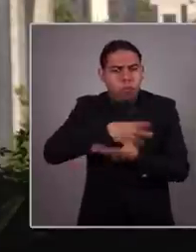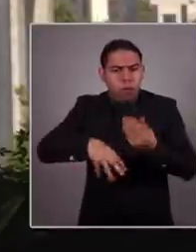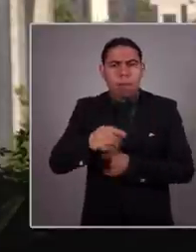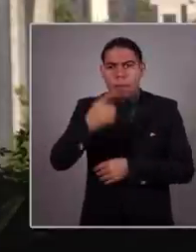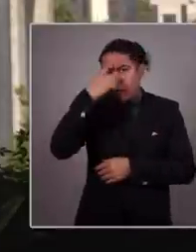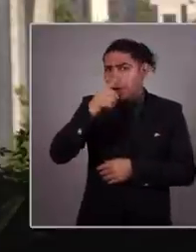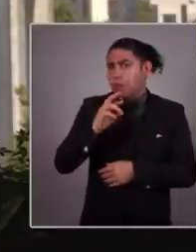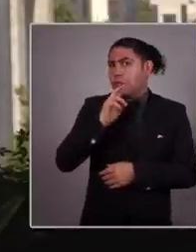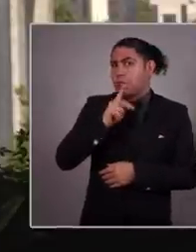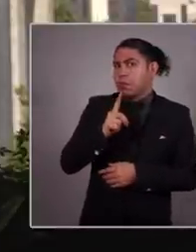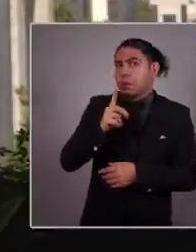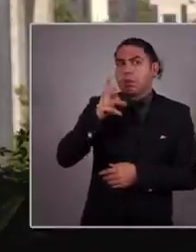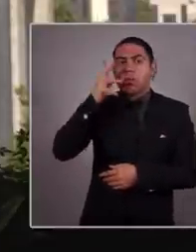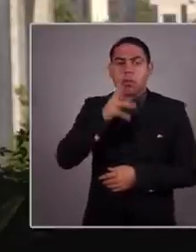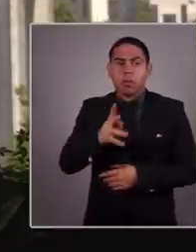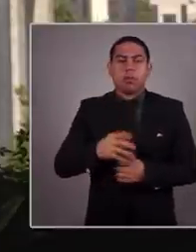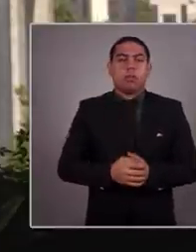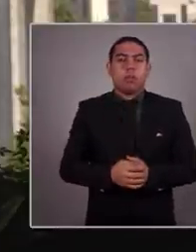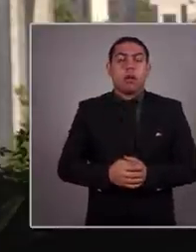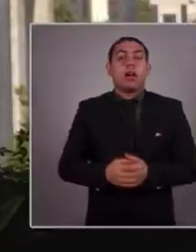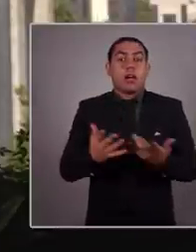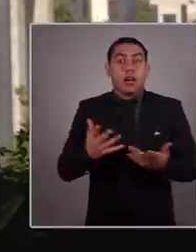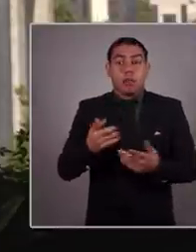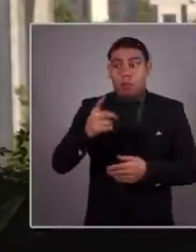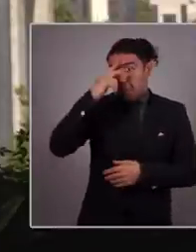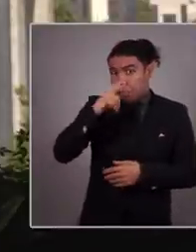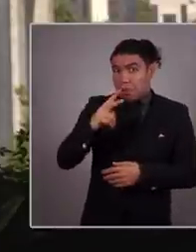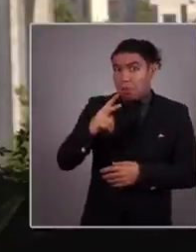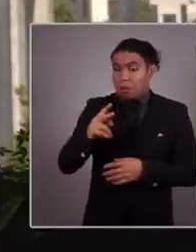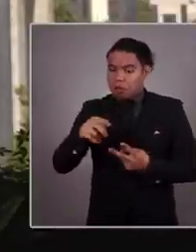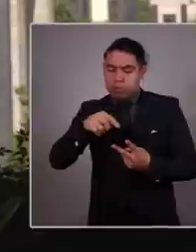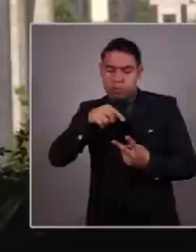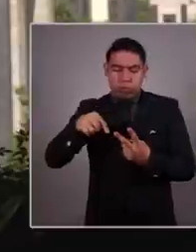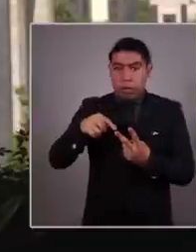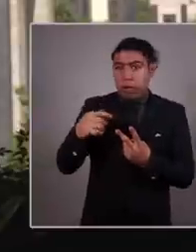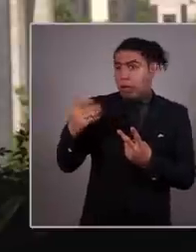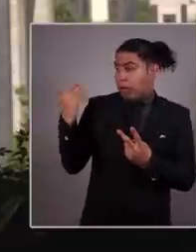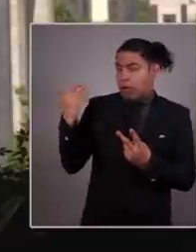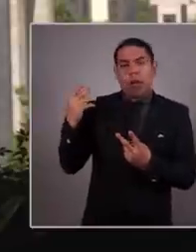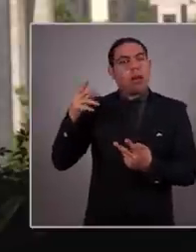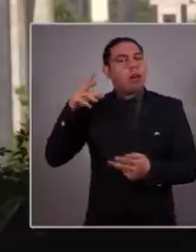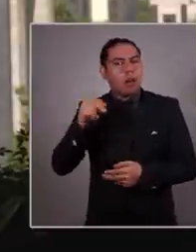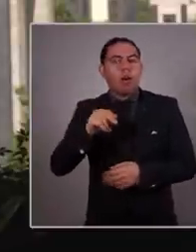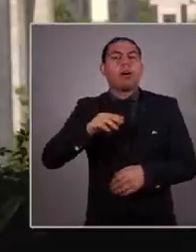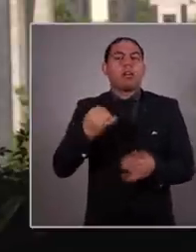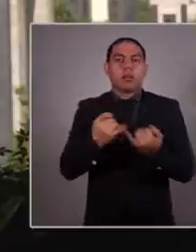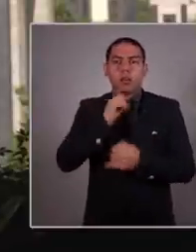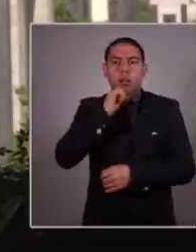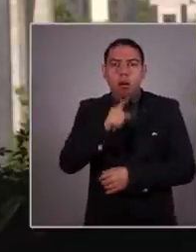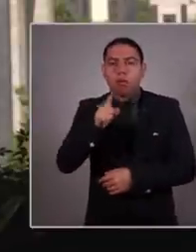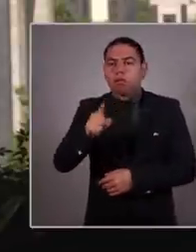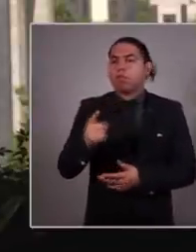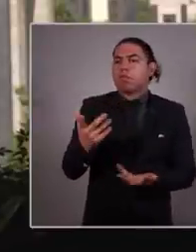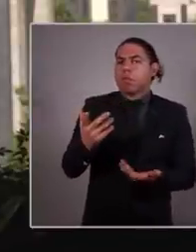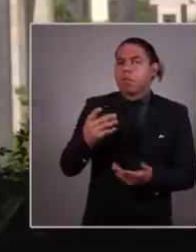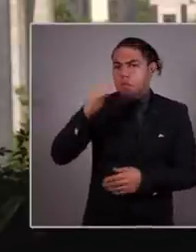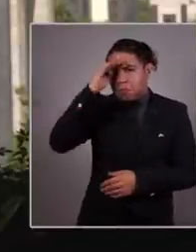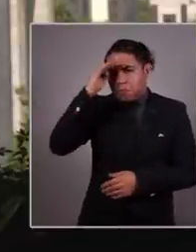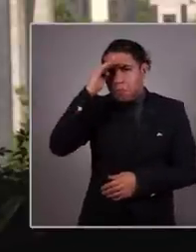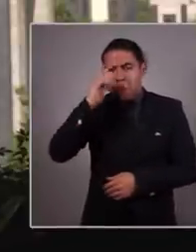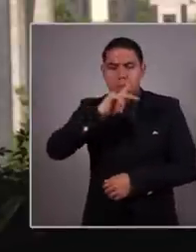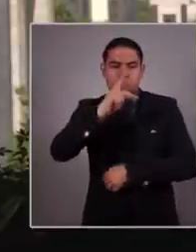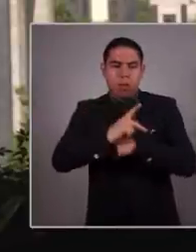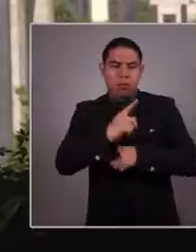formar parte de un nuevo trato para México. México no está condenado a elegir entrepasados. La evolución mexicana nos evoca y nos permite